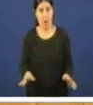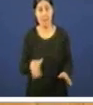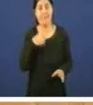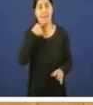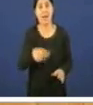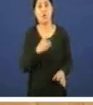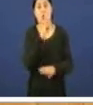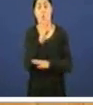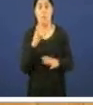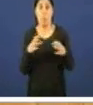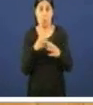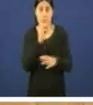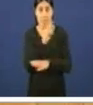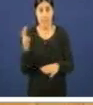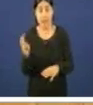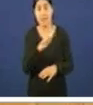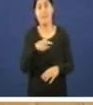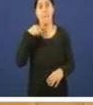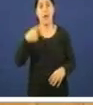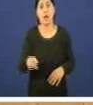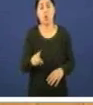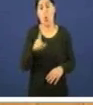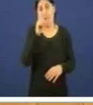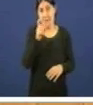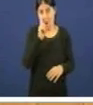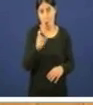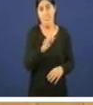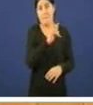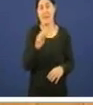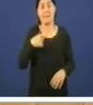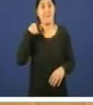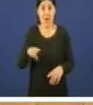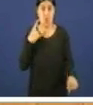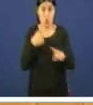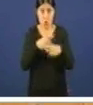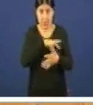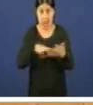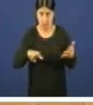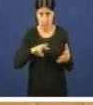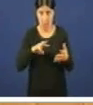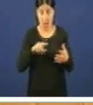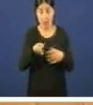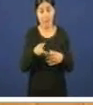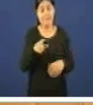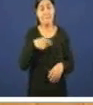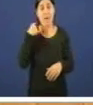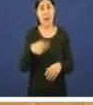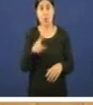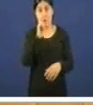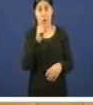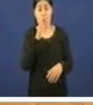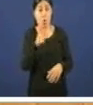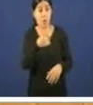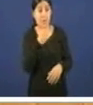Popular dun fracaso de Núñez Feijó, dun fracaso da Xunta de Galiza fracaso de Núñez Feijó que prometera unha